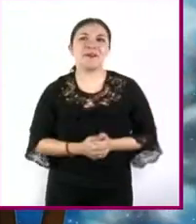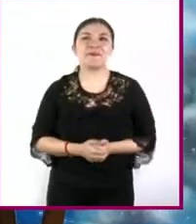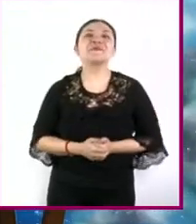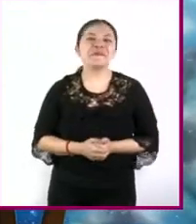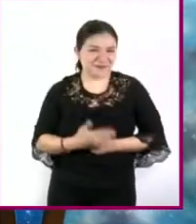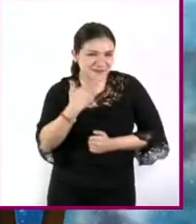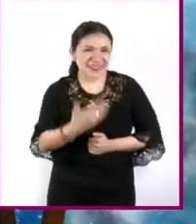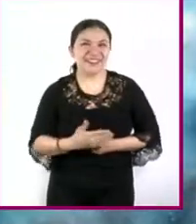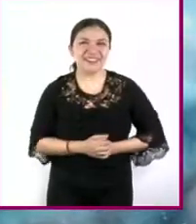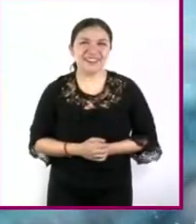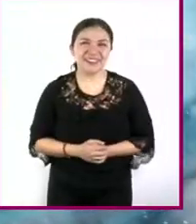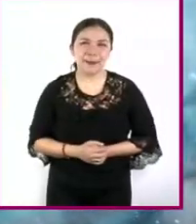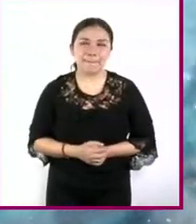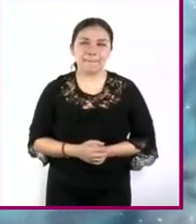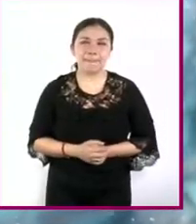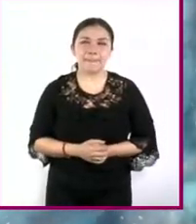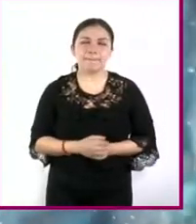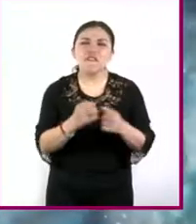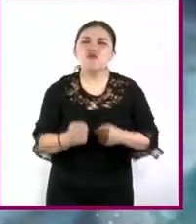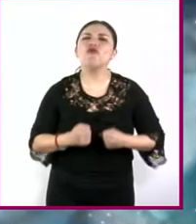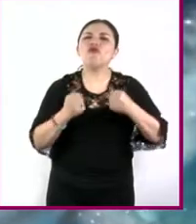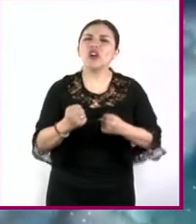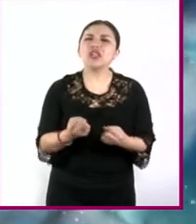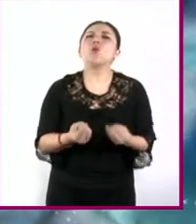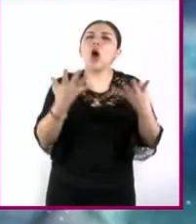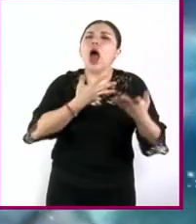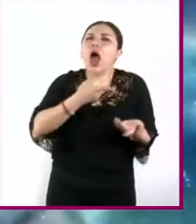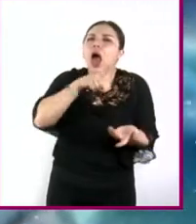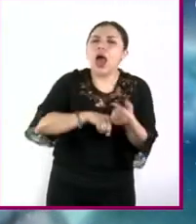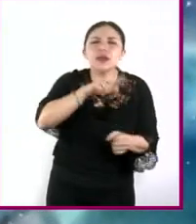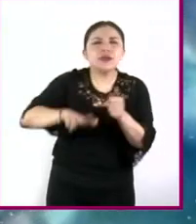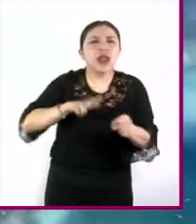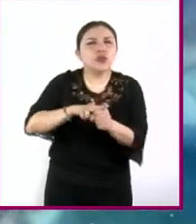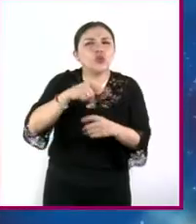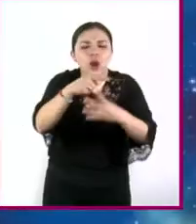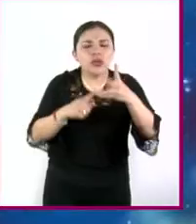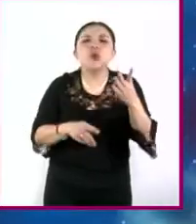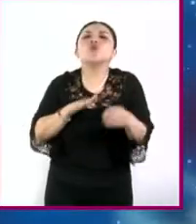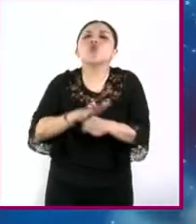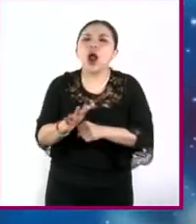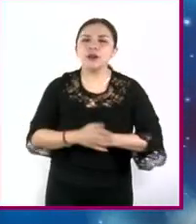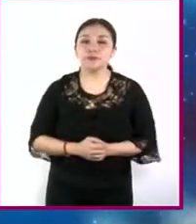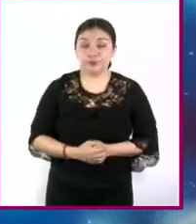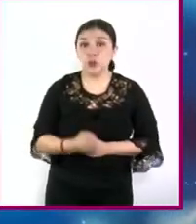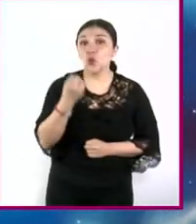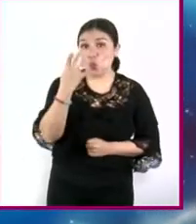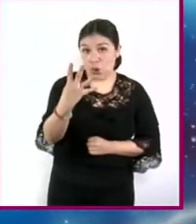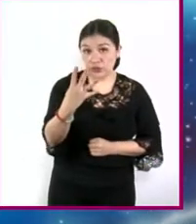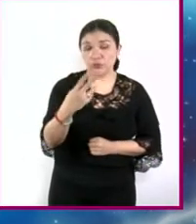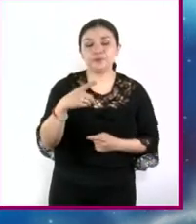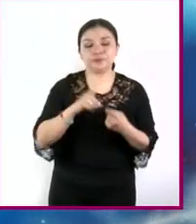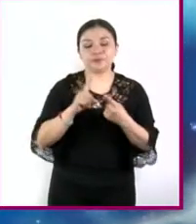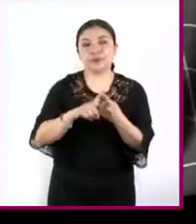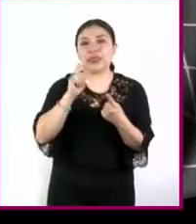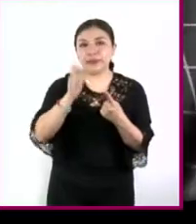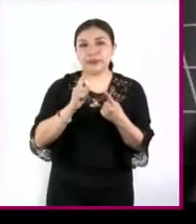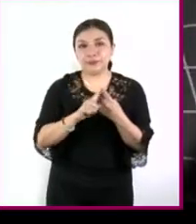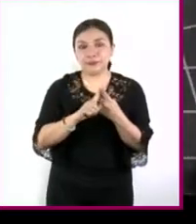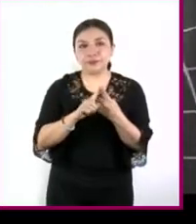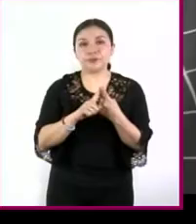Hagamos un repaso ¿Cuántas fuerzas fundamentales existen, Memo? ¿Y cuáles son? Son cuatro y son las siguientes